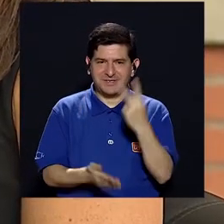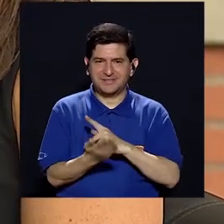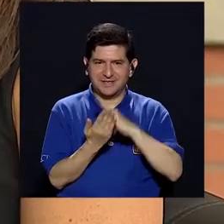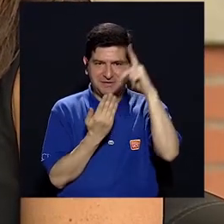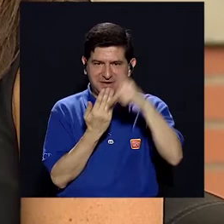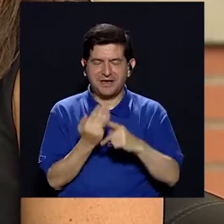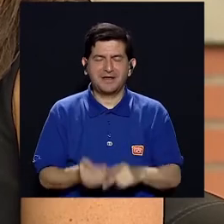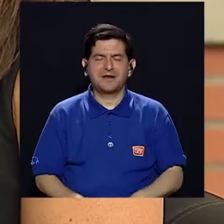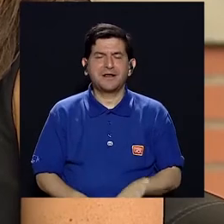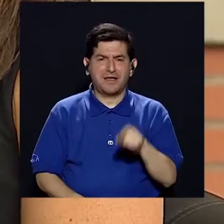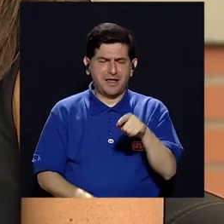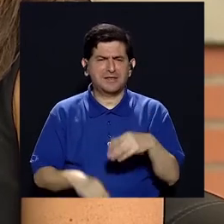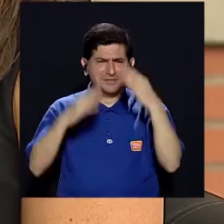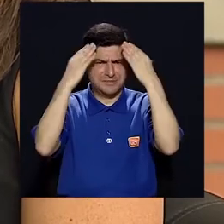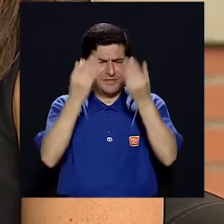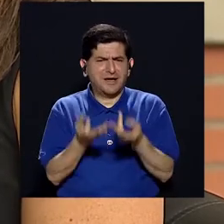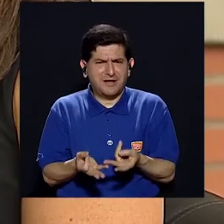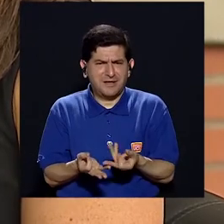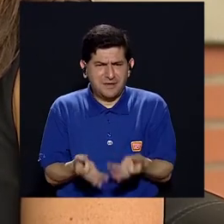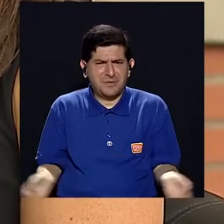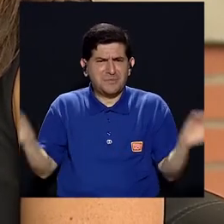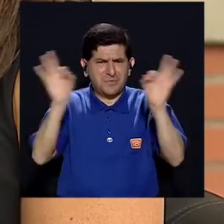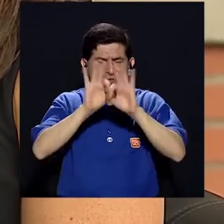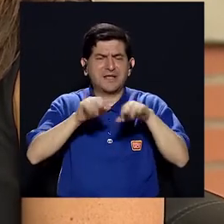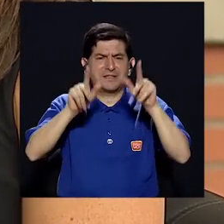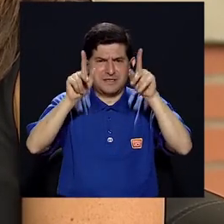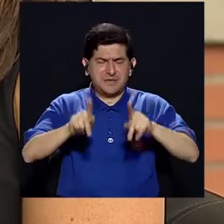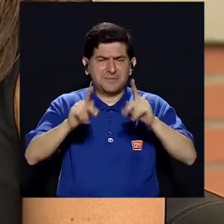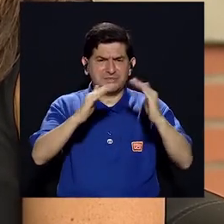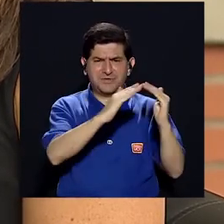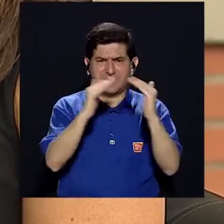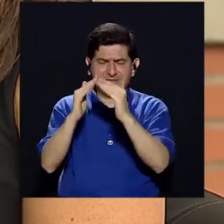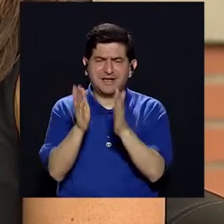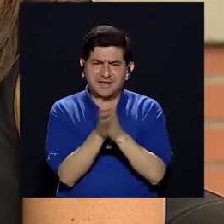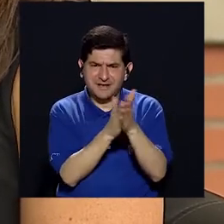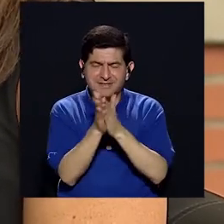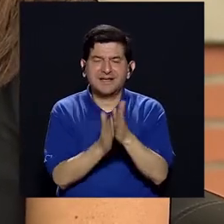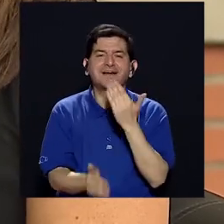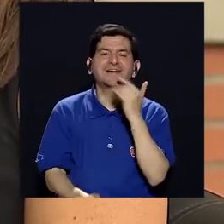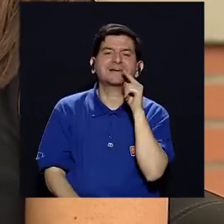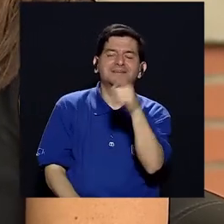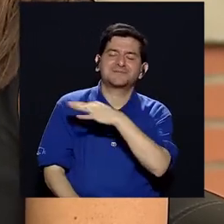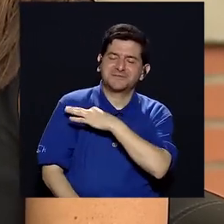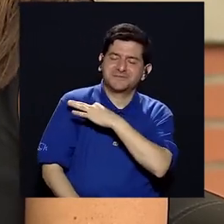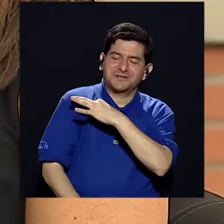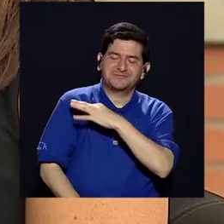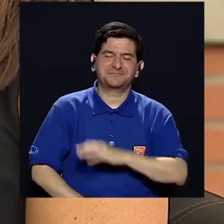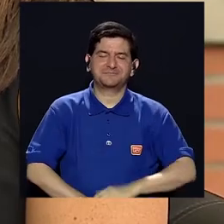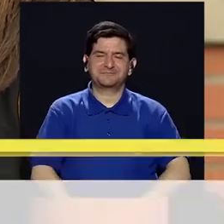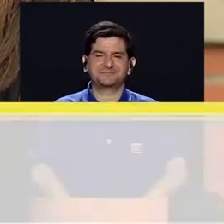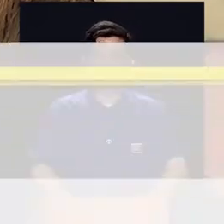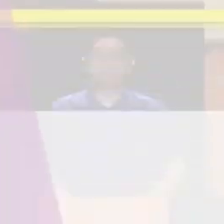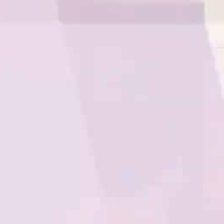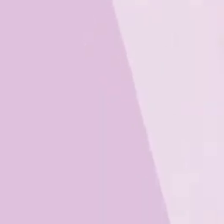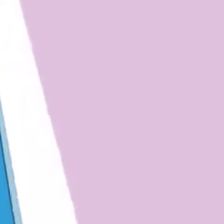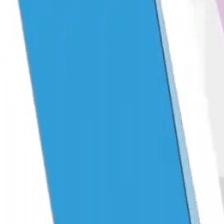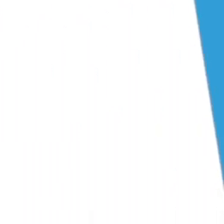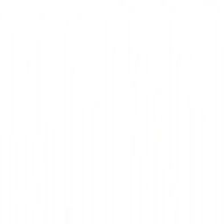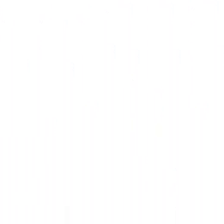televidentes pues toda esta valiosa información y que ojalá que en las casas puedan sacarle provecho, ¿verdad? No, gracias a ustedes por invitarnos.